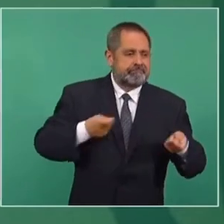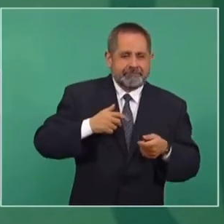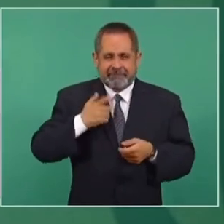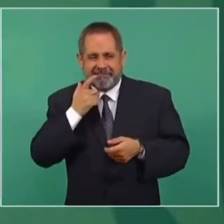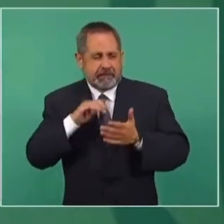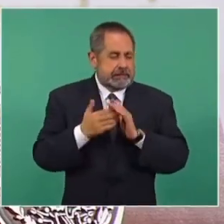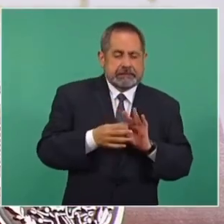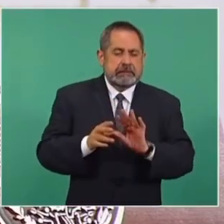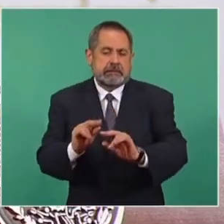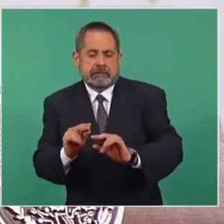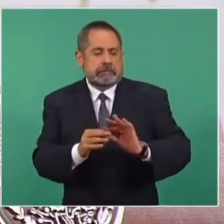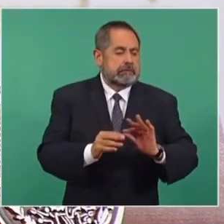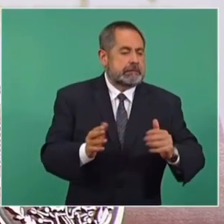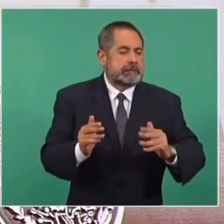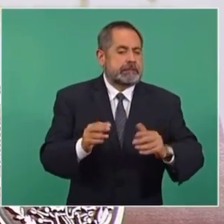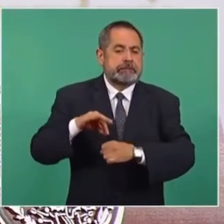armaron.